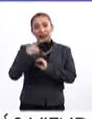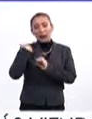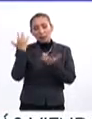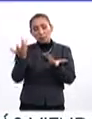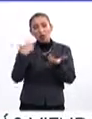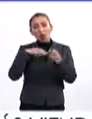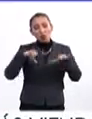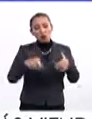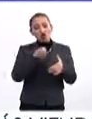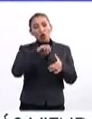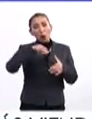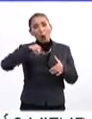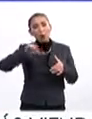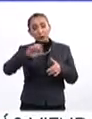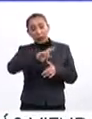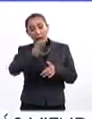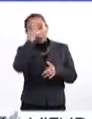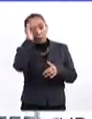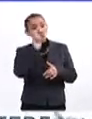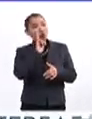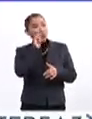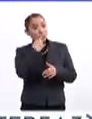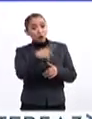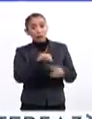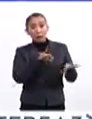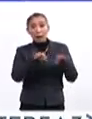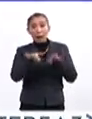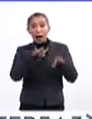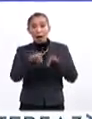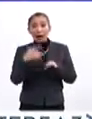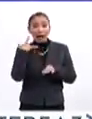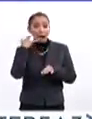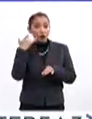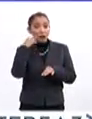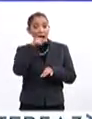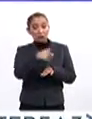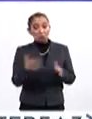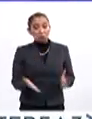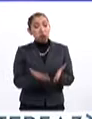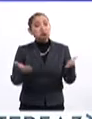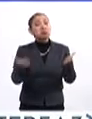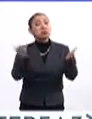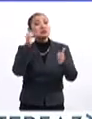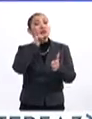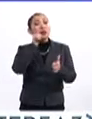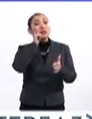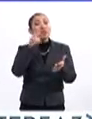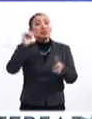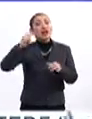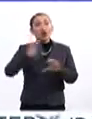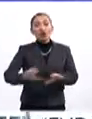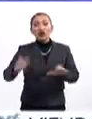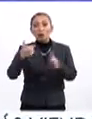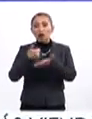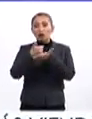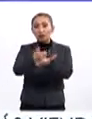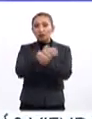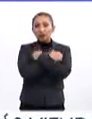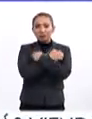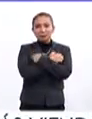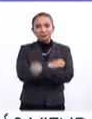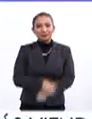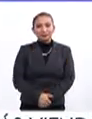de Creative Commons y ha sido reconocida por su labor docente en California y es una entusiasta promotora de la tecnología como herramienta